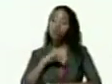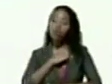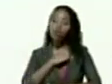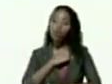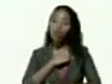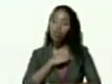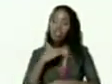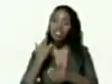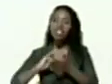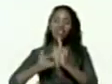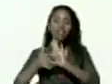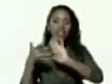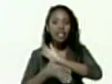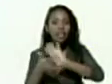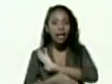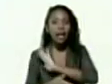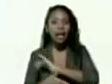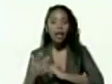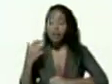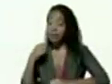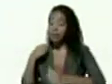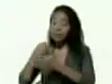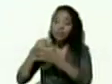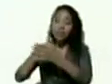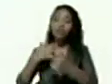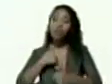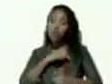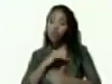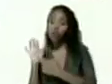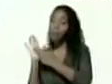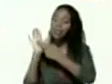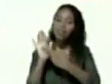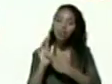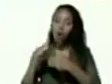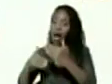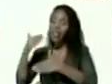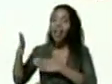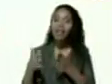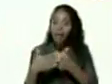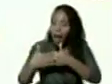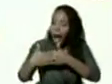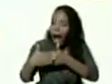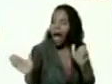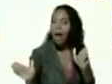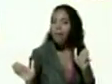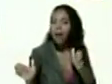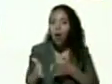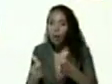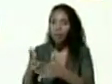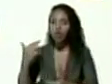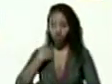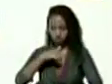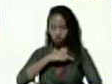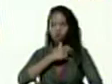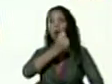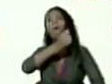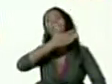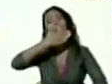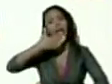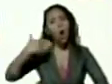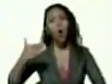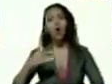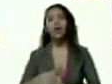ser los que van adelante los que abren camino ser los mejores en el